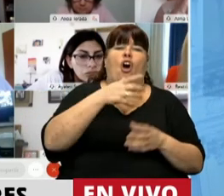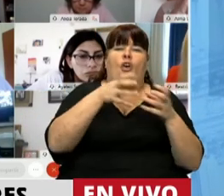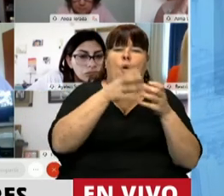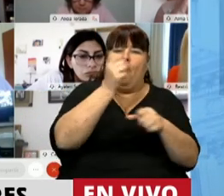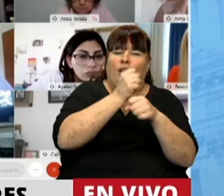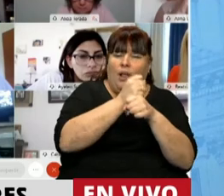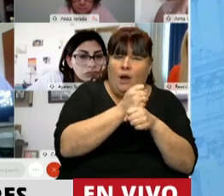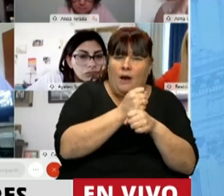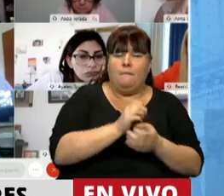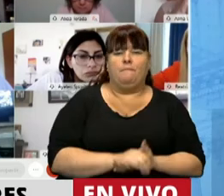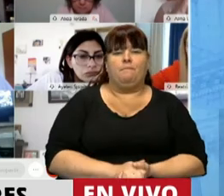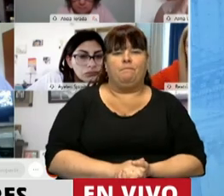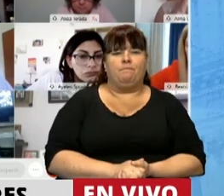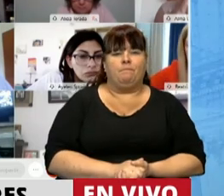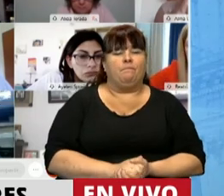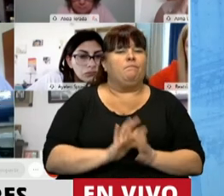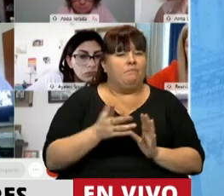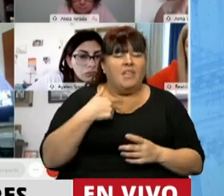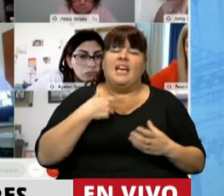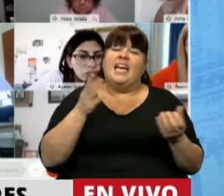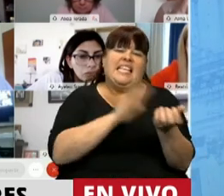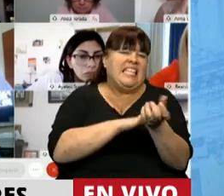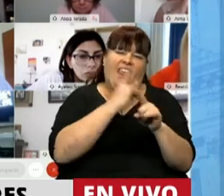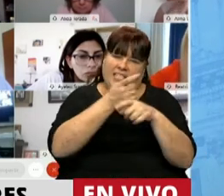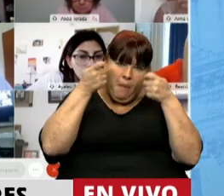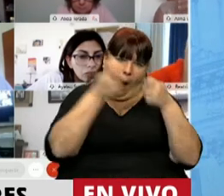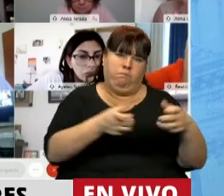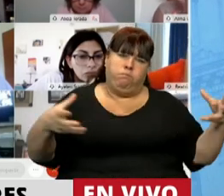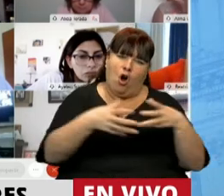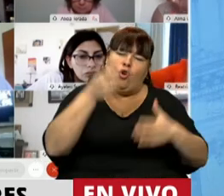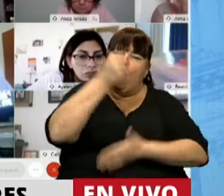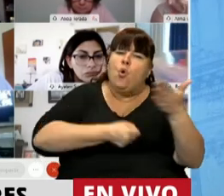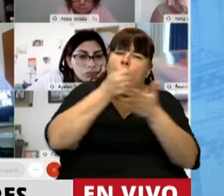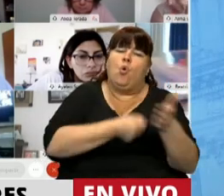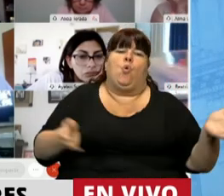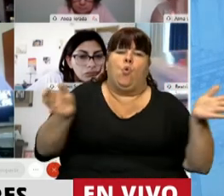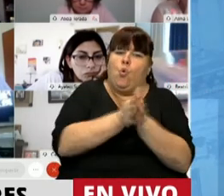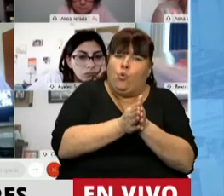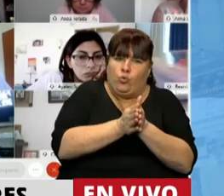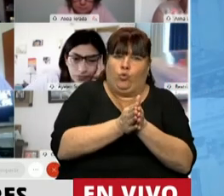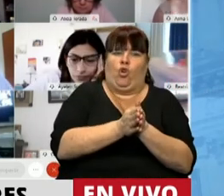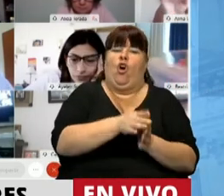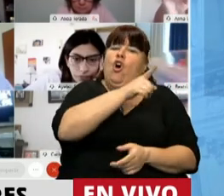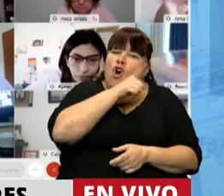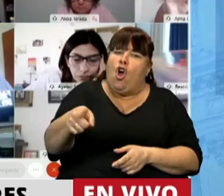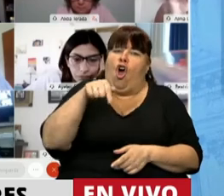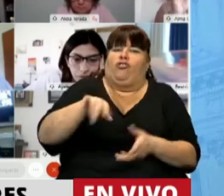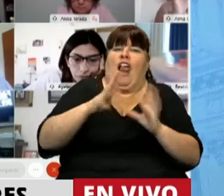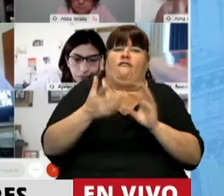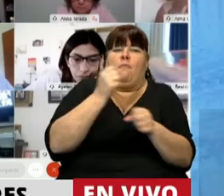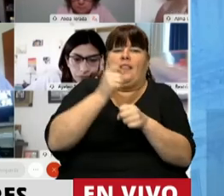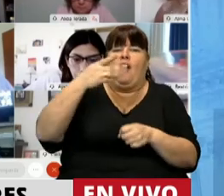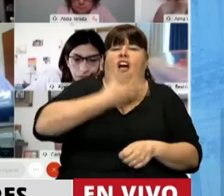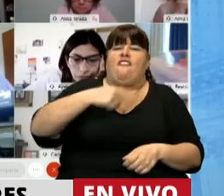clase trabajadora, va a encontrar a la izquierda peleando codo a codo contra este régimen